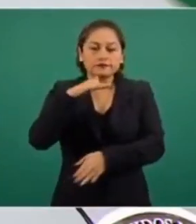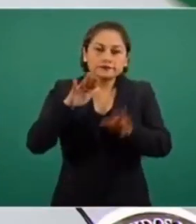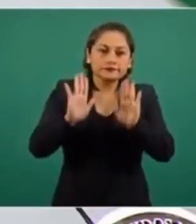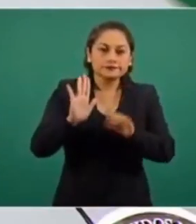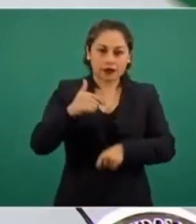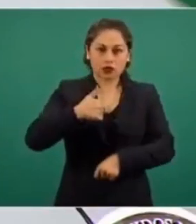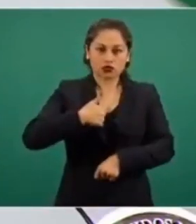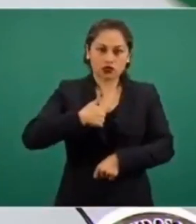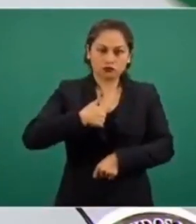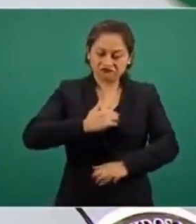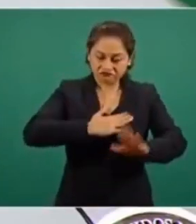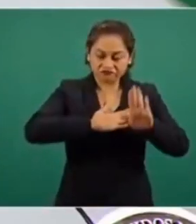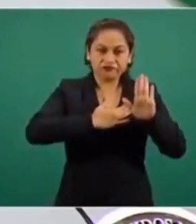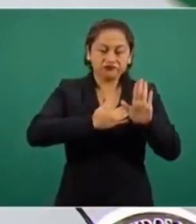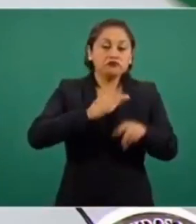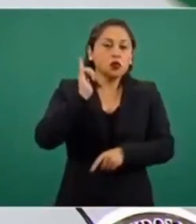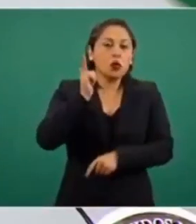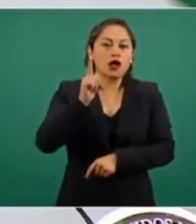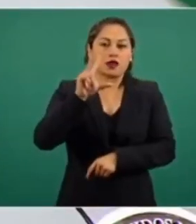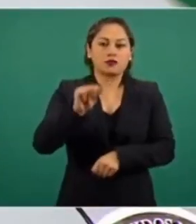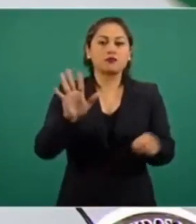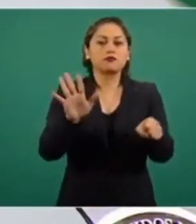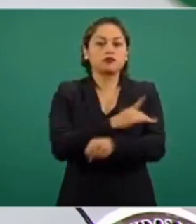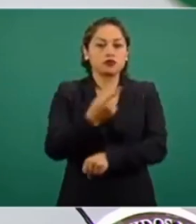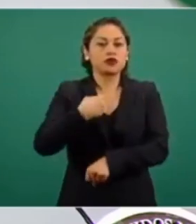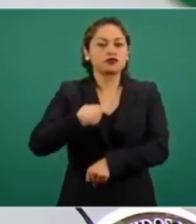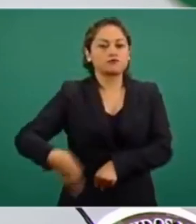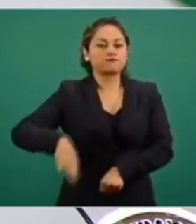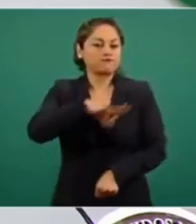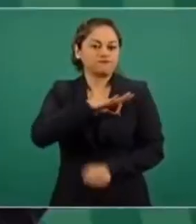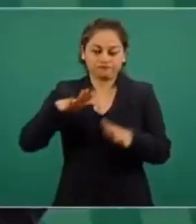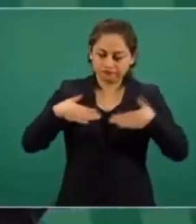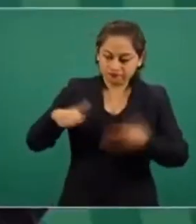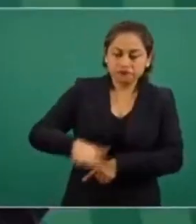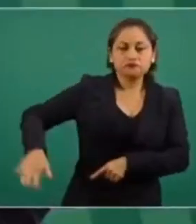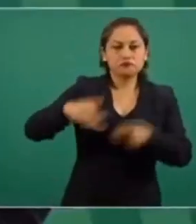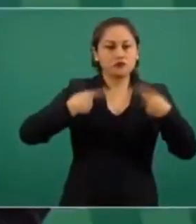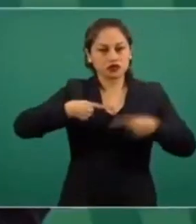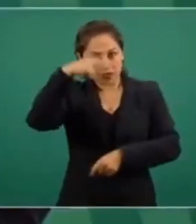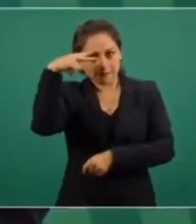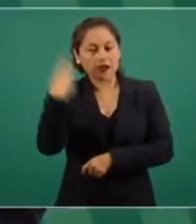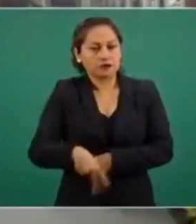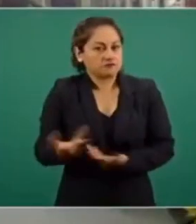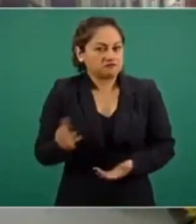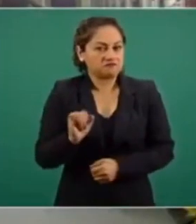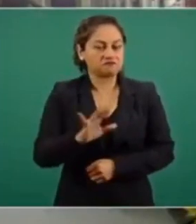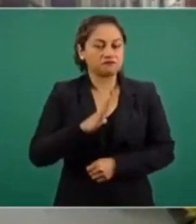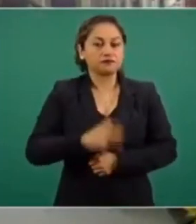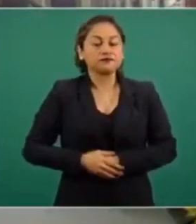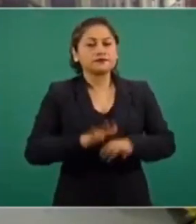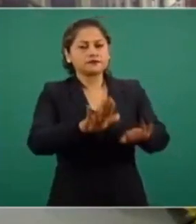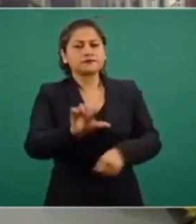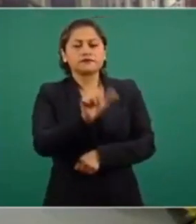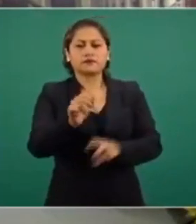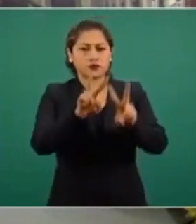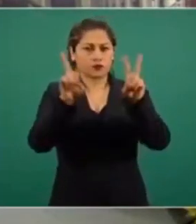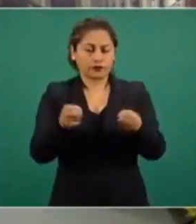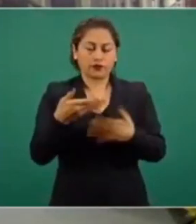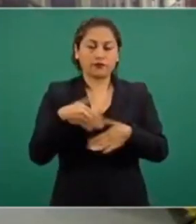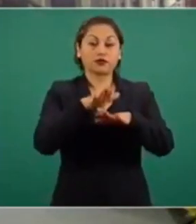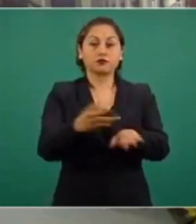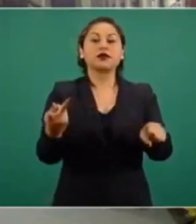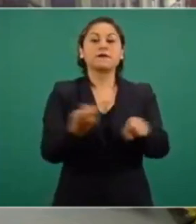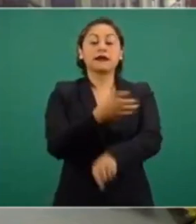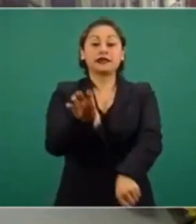creo en el pueblo, yo le tengo una profunda fe al pueblo de México. Y bueno, en el tema de la generación de